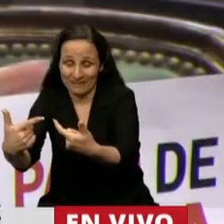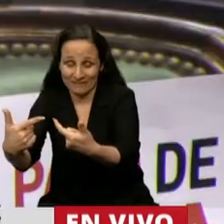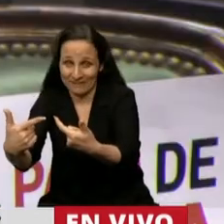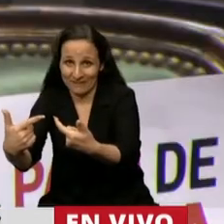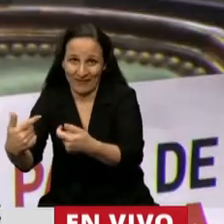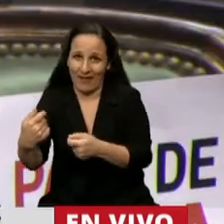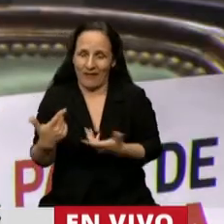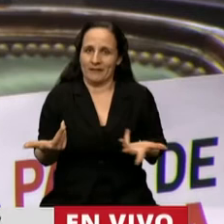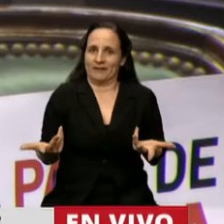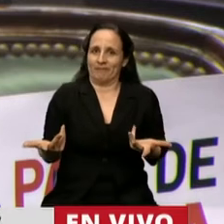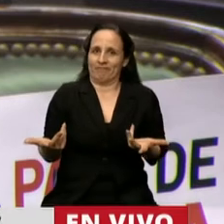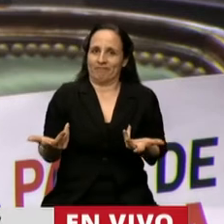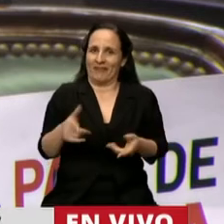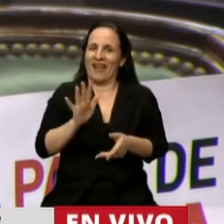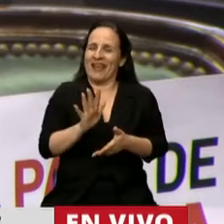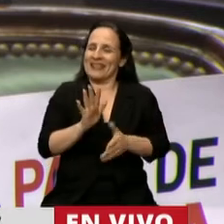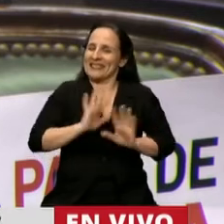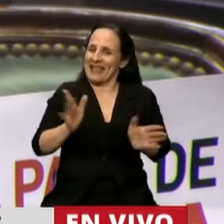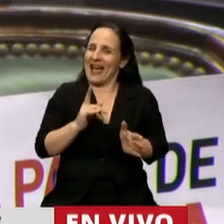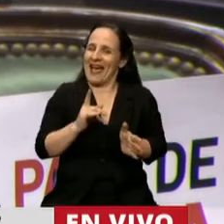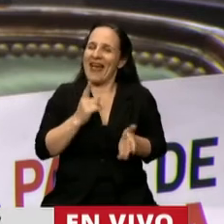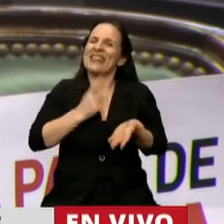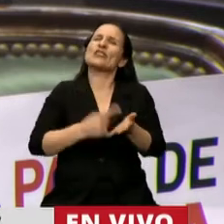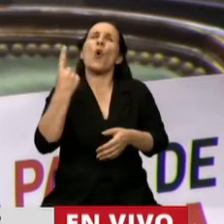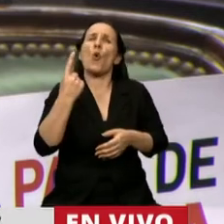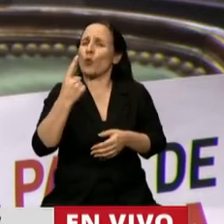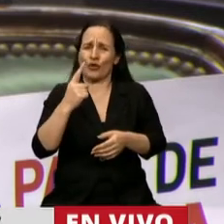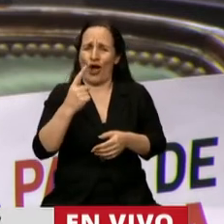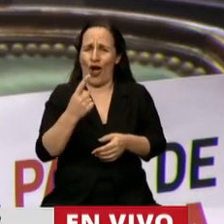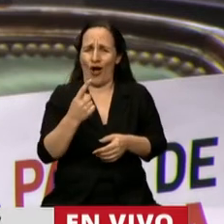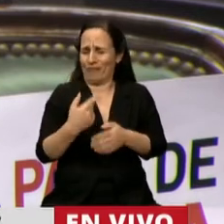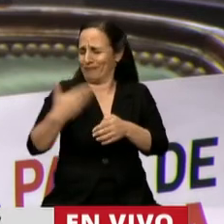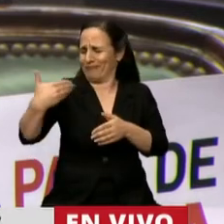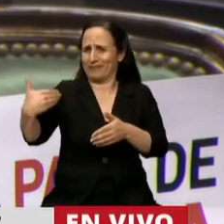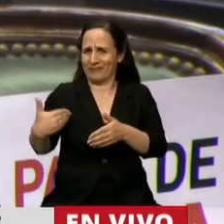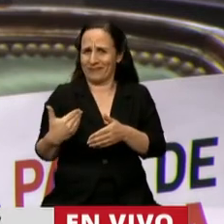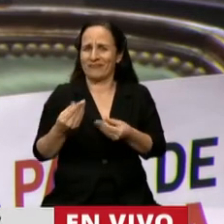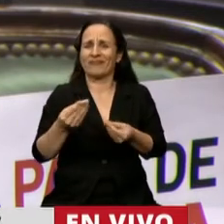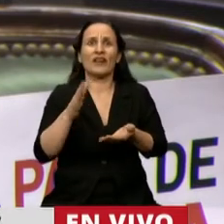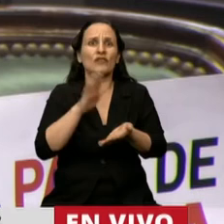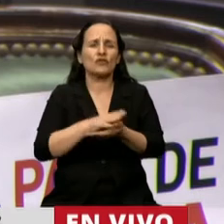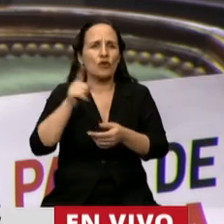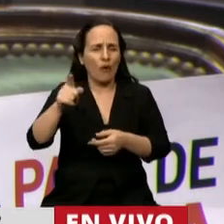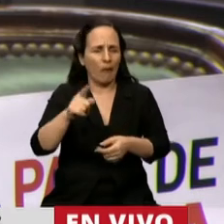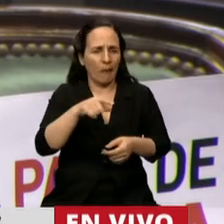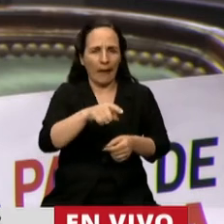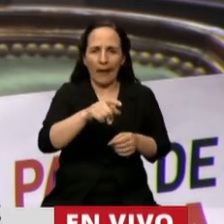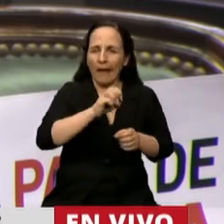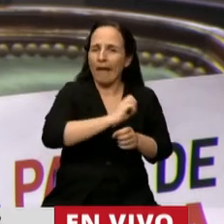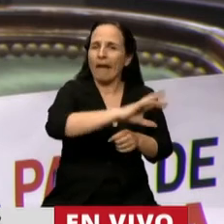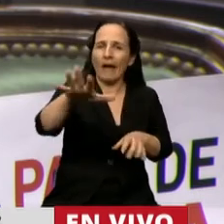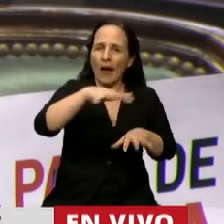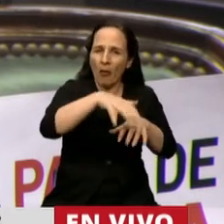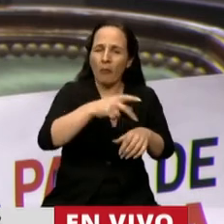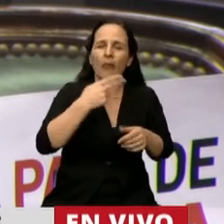una medida aislada. Vimos estos últimos días la rebaja de las retenciones a las patronales agrarias,